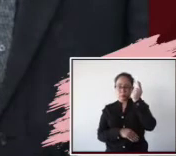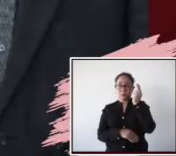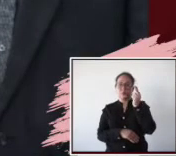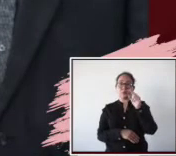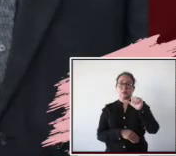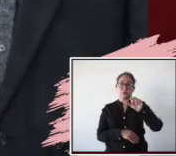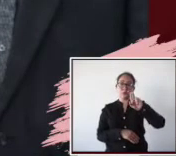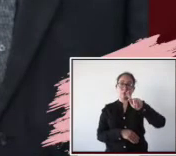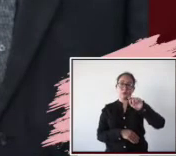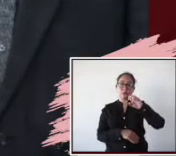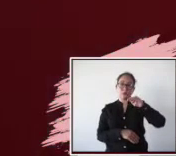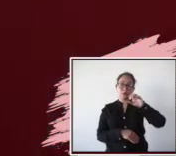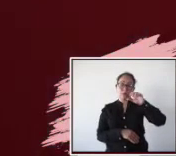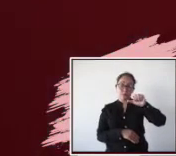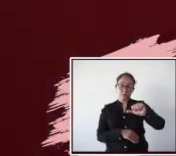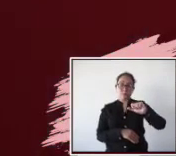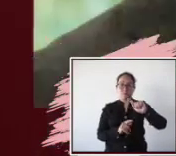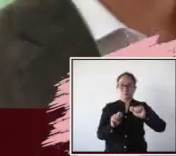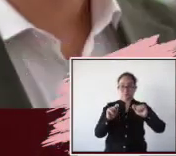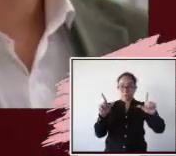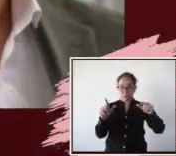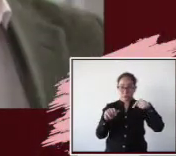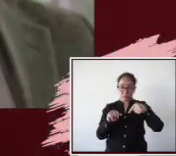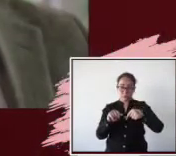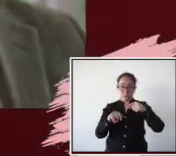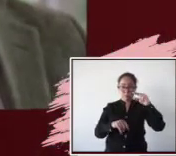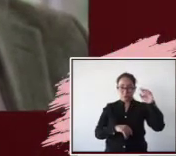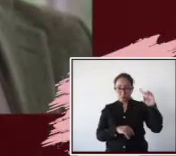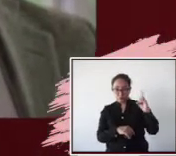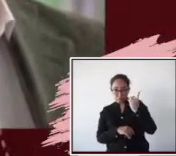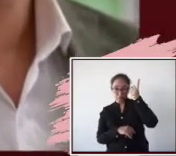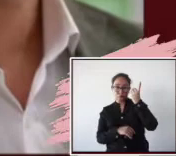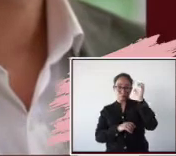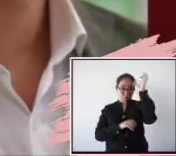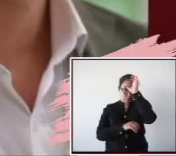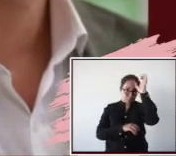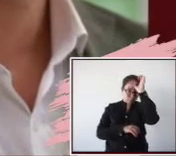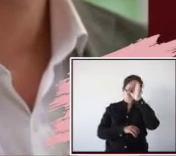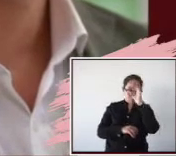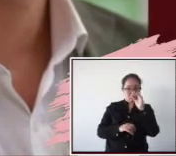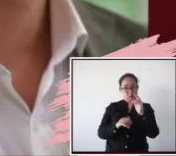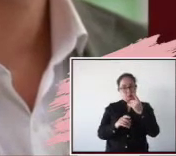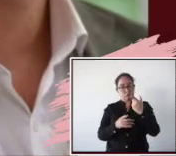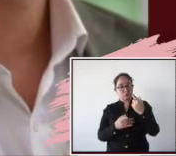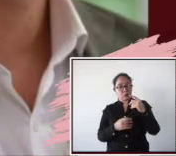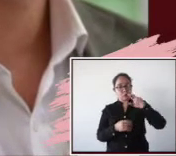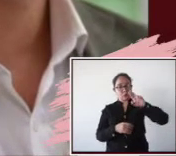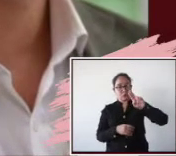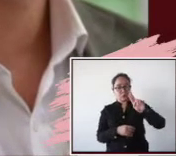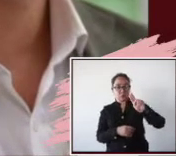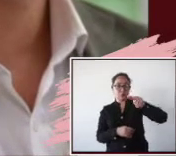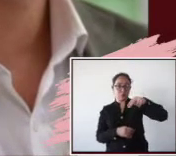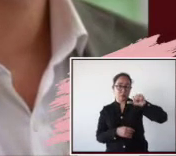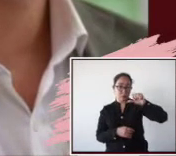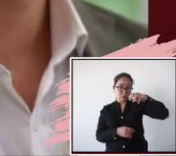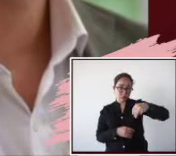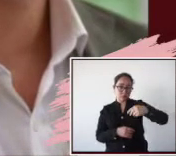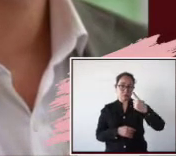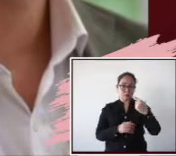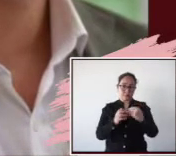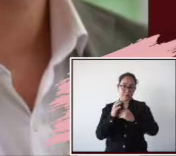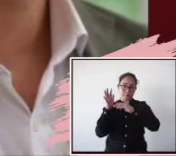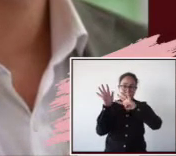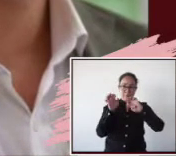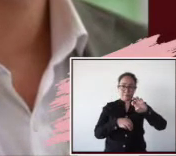Autónoma de Tlaxcala. Obtuvo el grado de doctor en Ciencias Fisiológicas de la Universidad Nacional Autónoma de México en